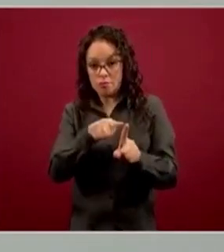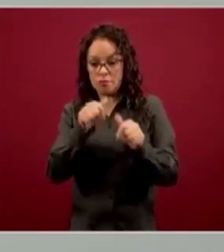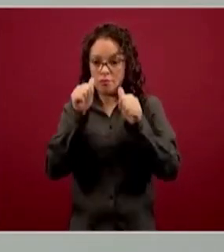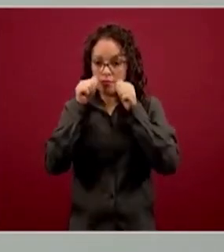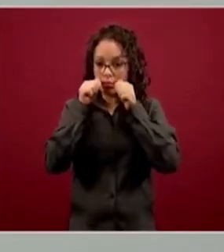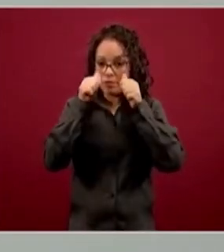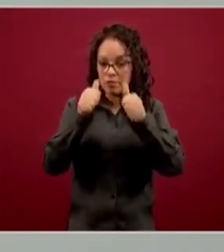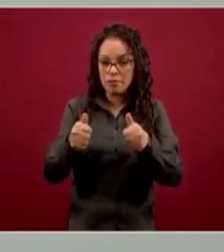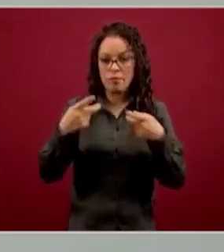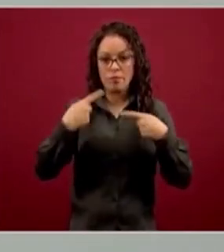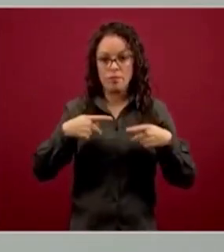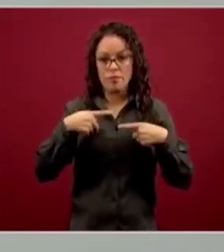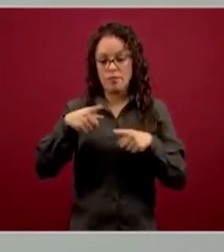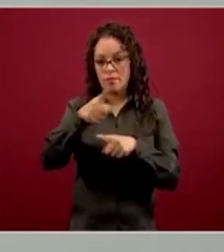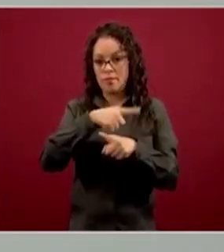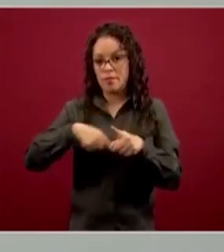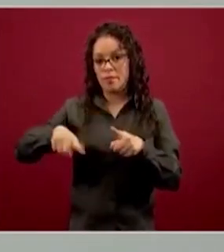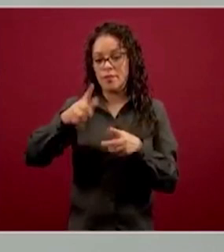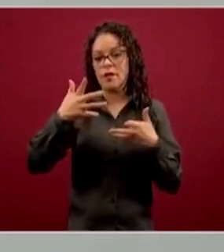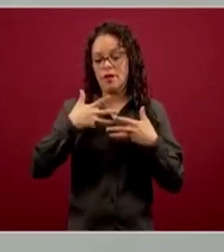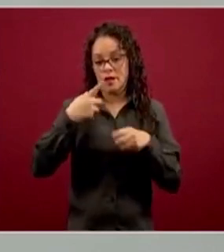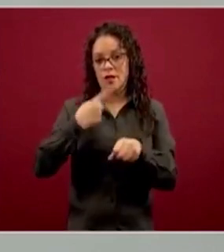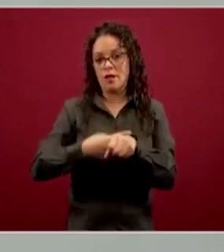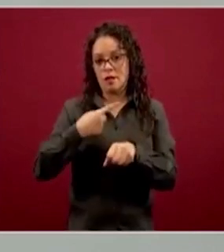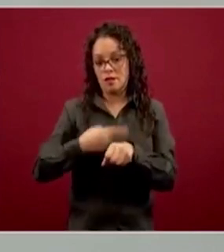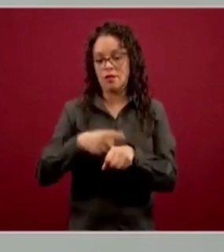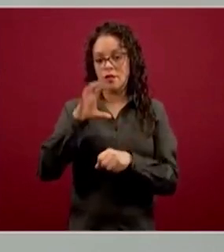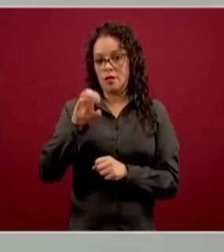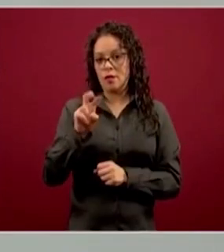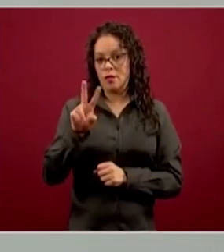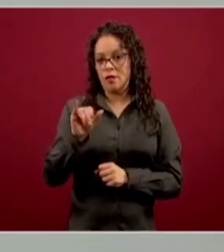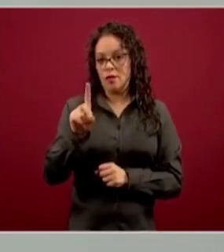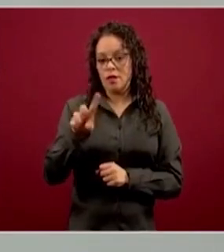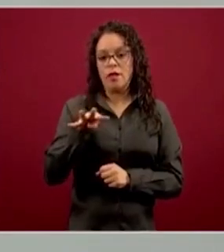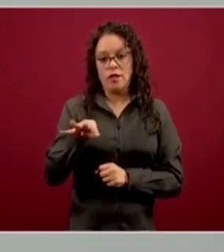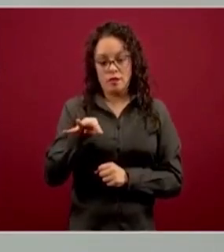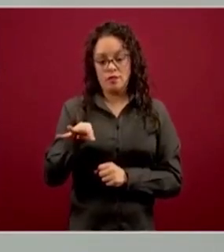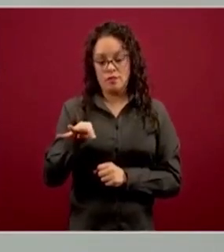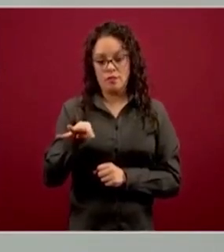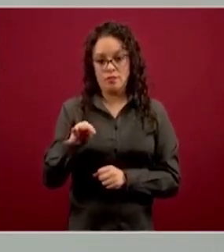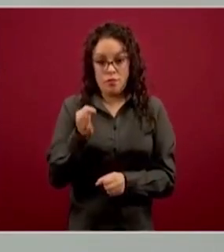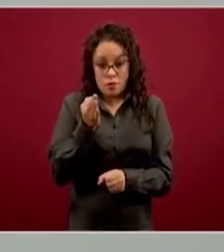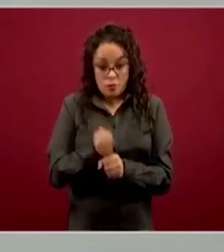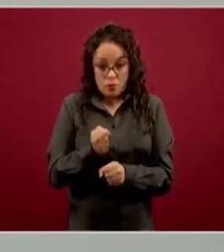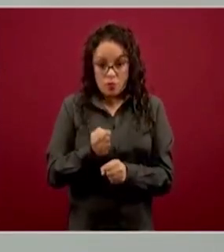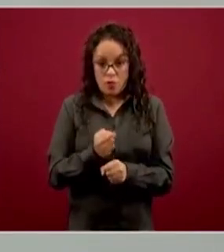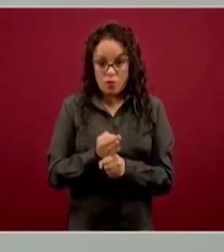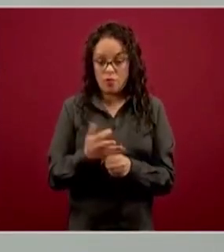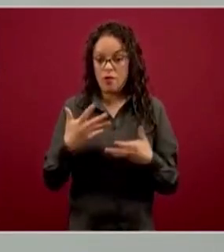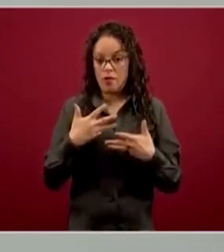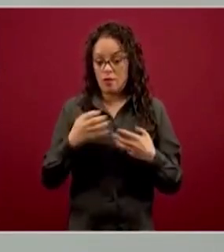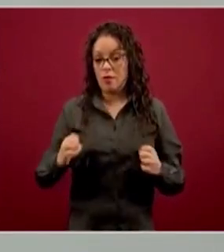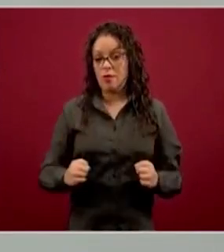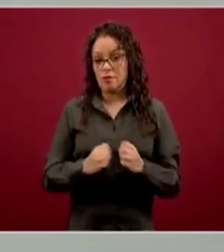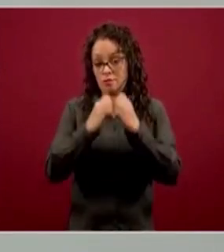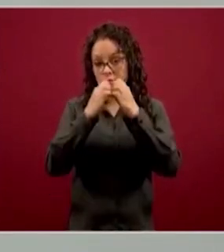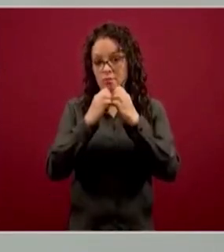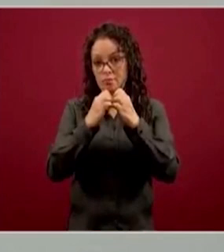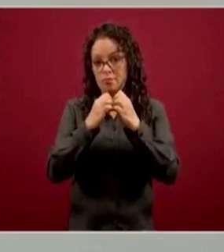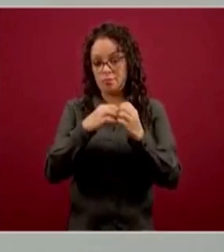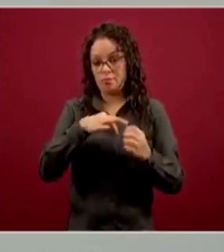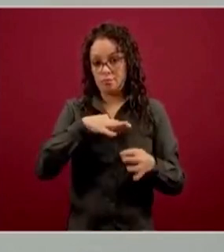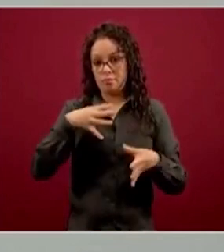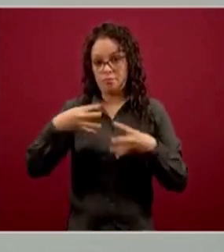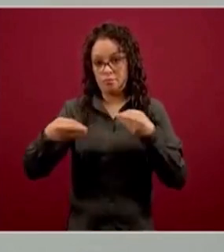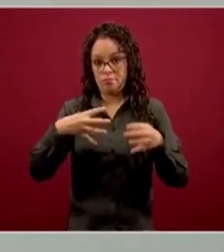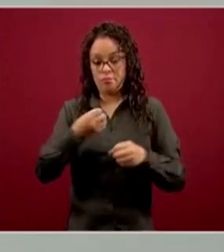de COVID-19. Con la crisis sanitaria que vivimos, los ánimos se